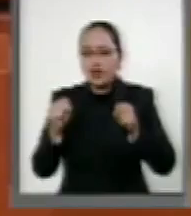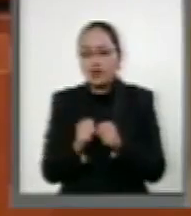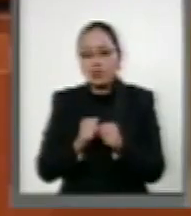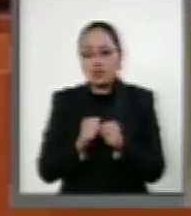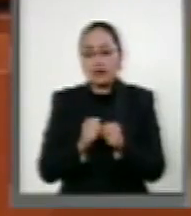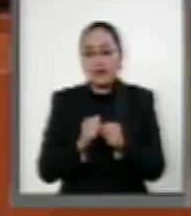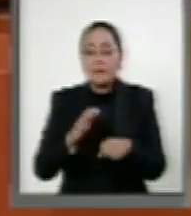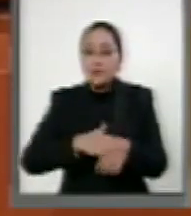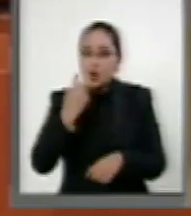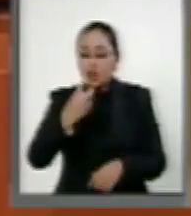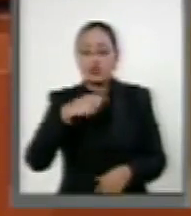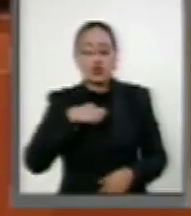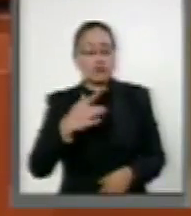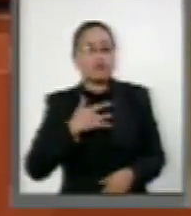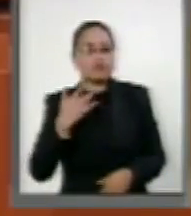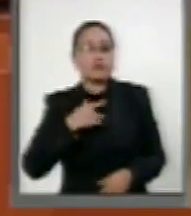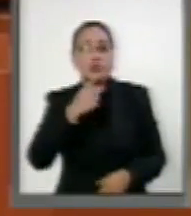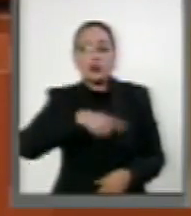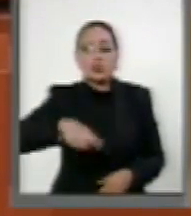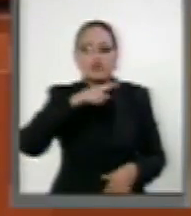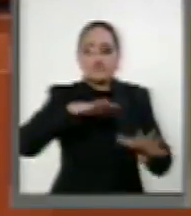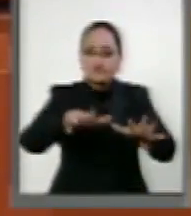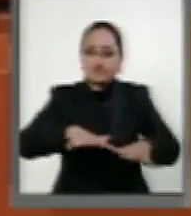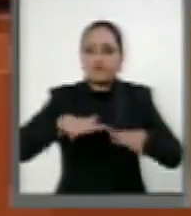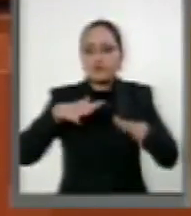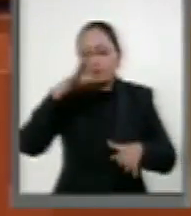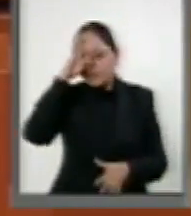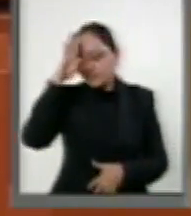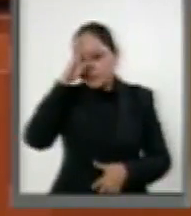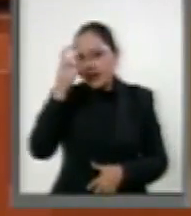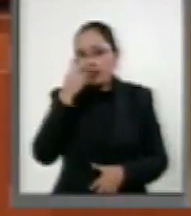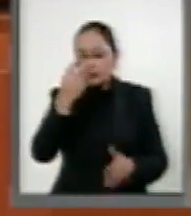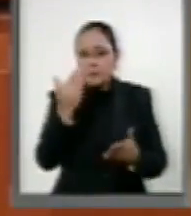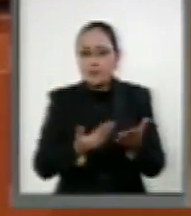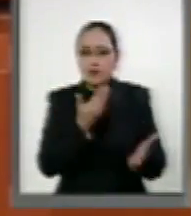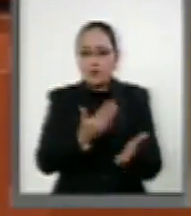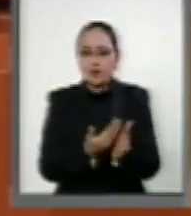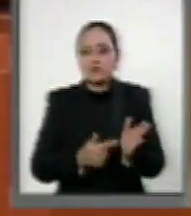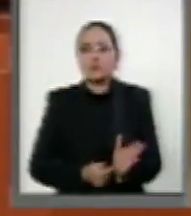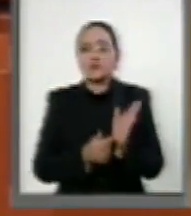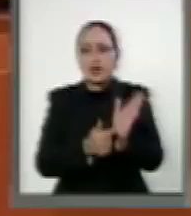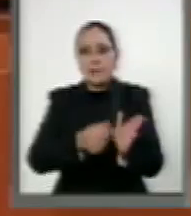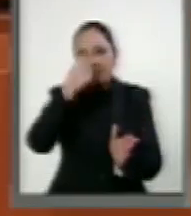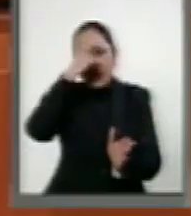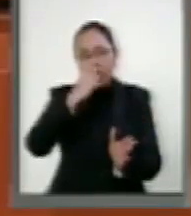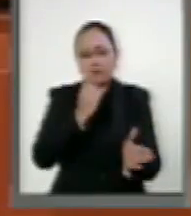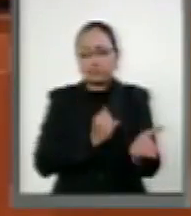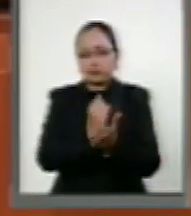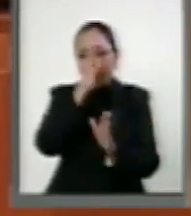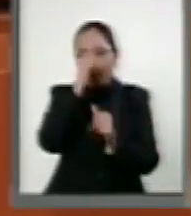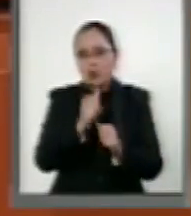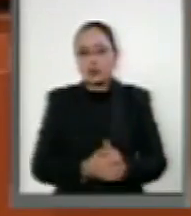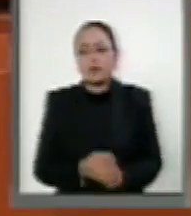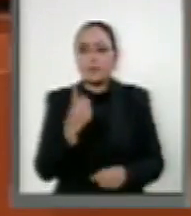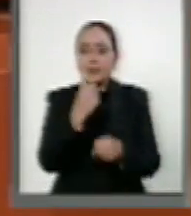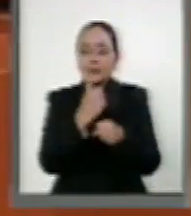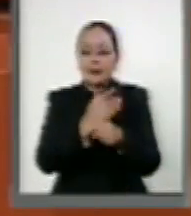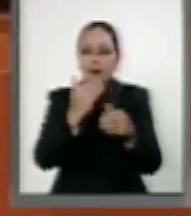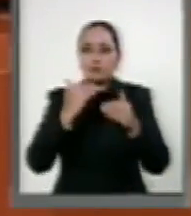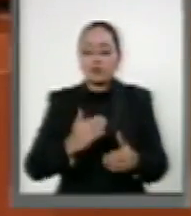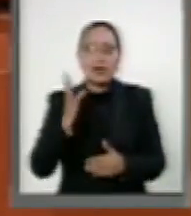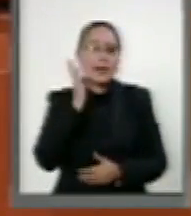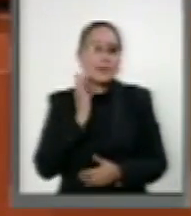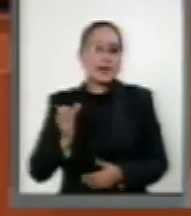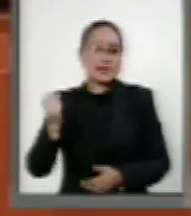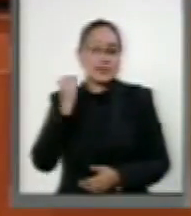cuales someto a la consideración de esta honorable Asamblea la siguiente proposición con punto de acuerdo. Primero, el Senado